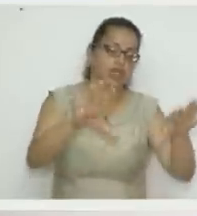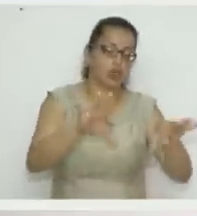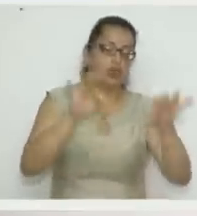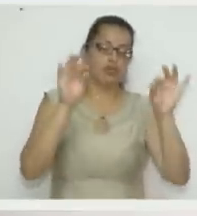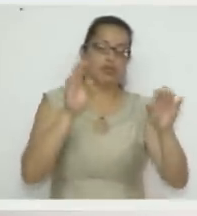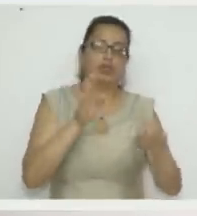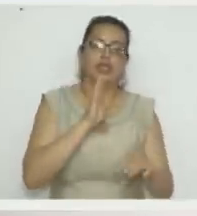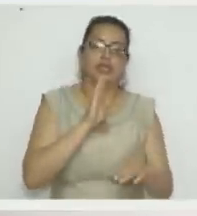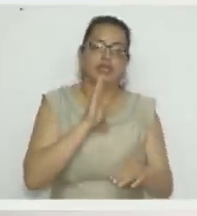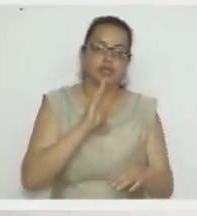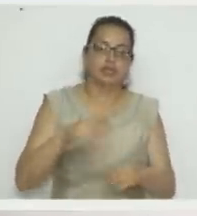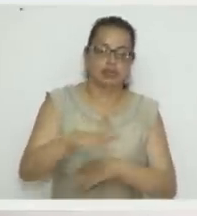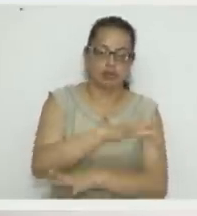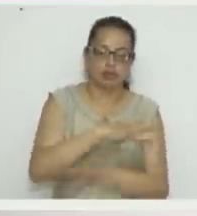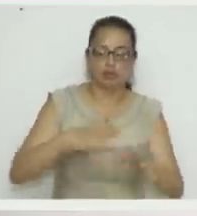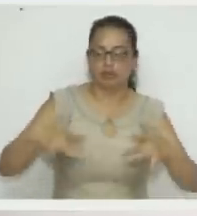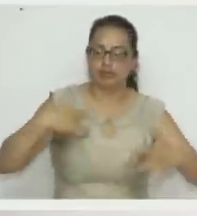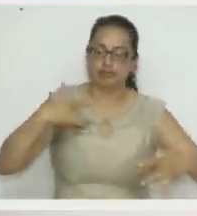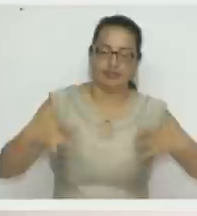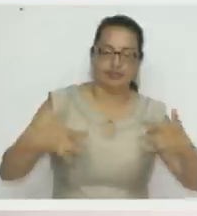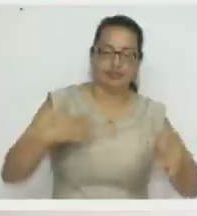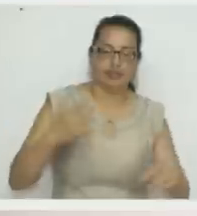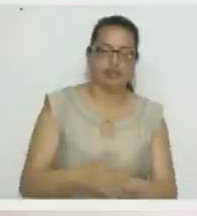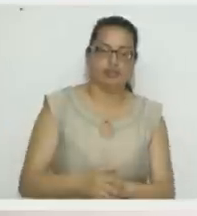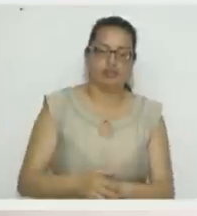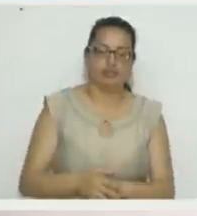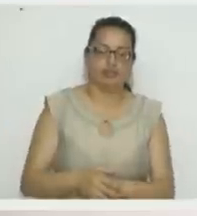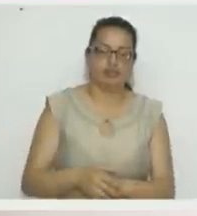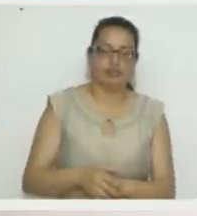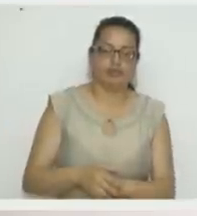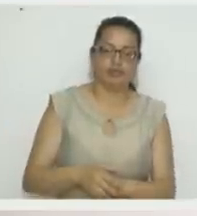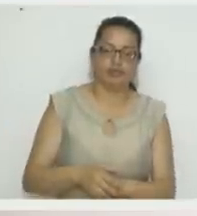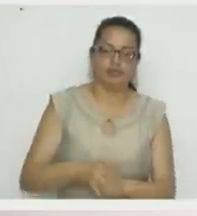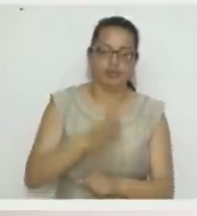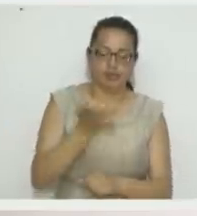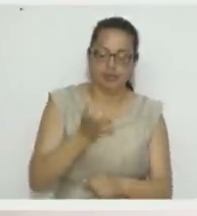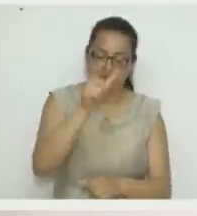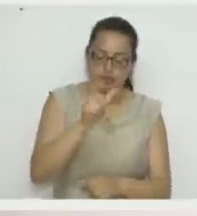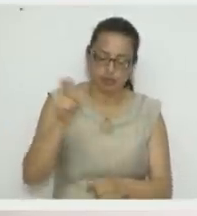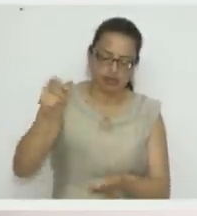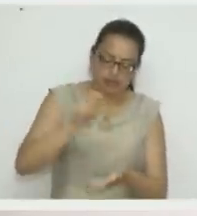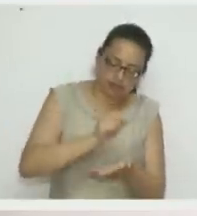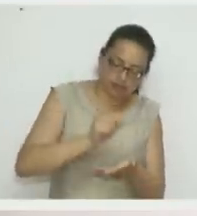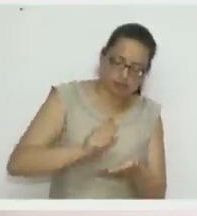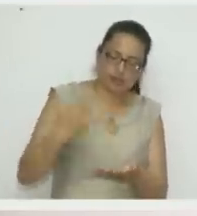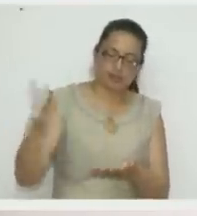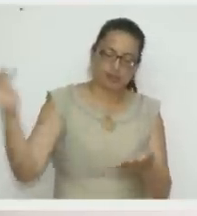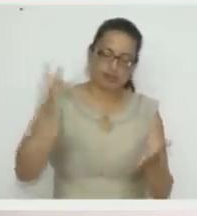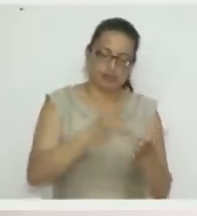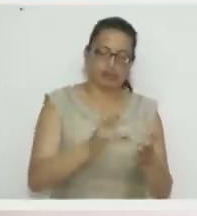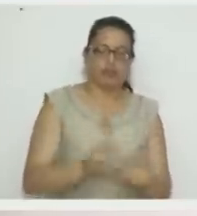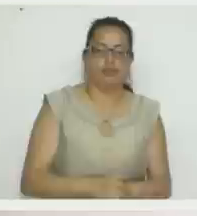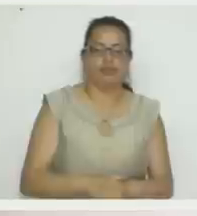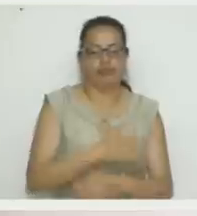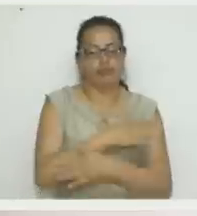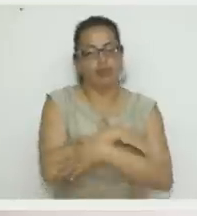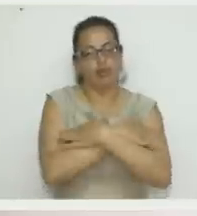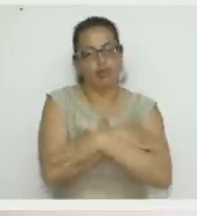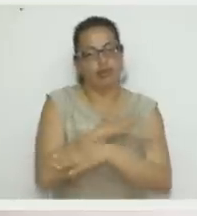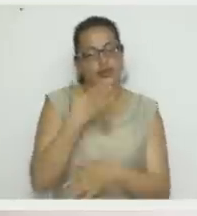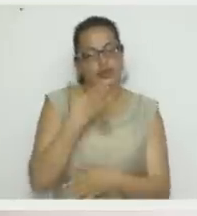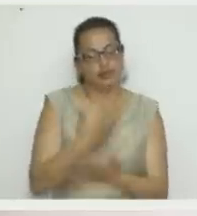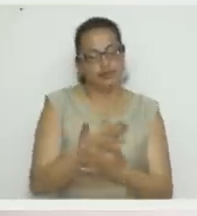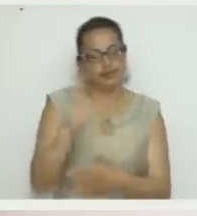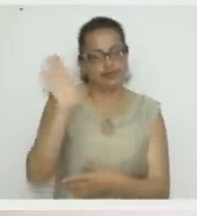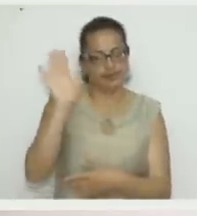les deseo toda la suerte del mundo a las personas que se han inscrito para que participen. Un abrazo y gracias por estar con